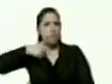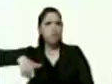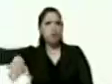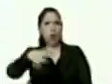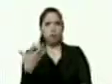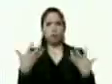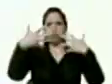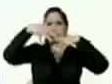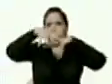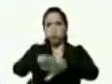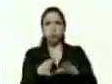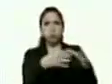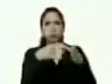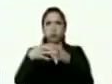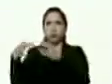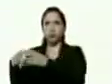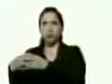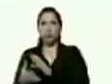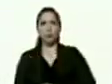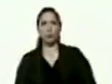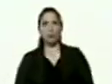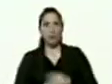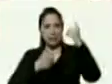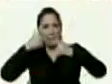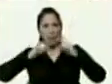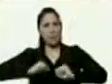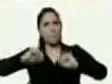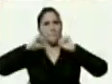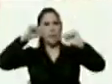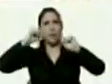y organizado Chávez vive